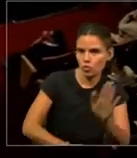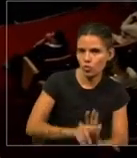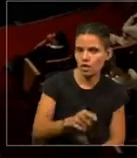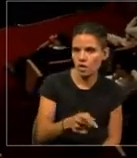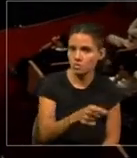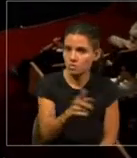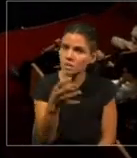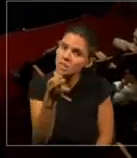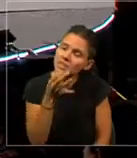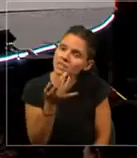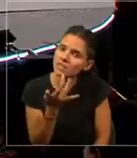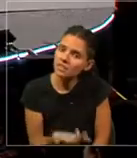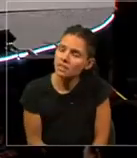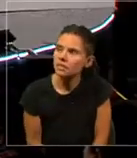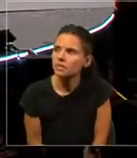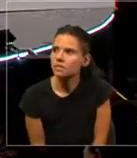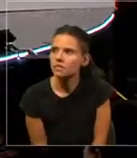ustedes?